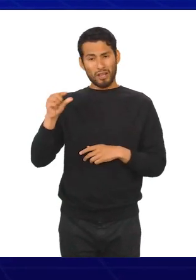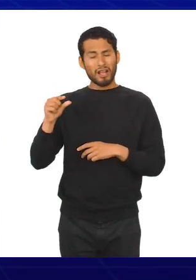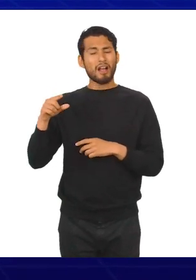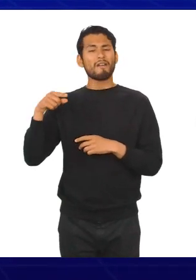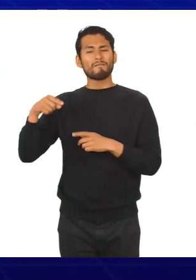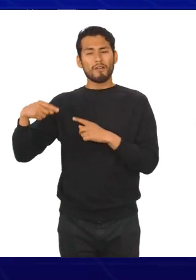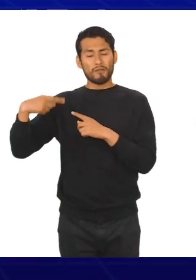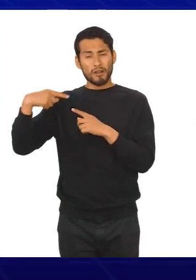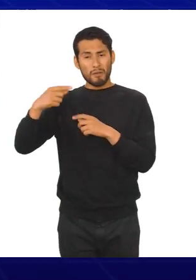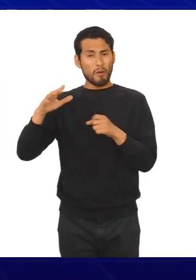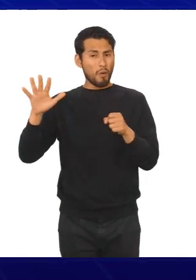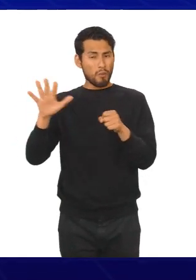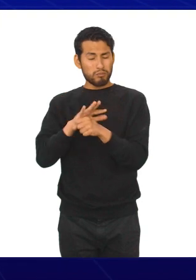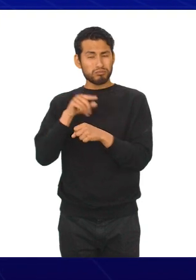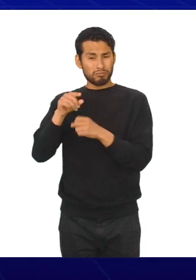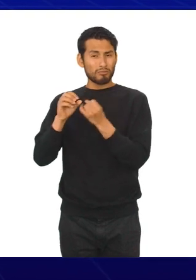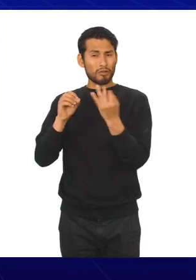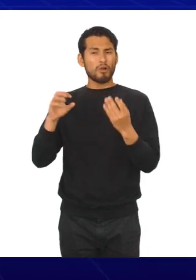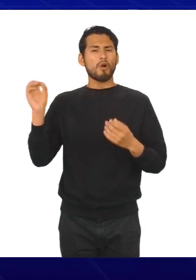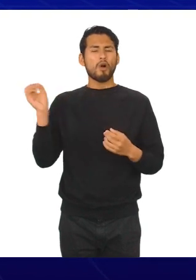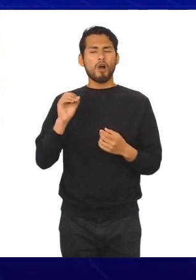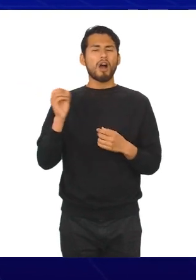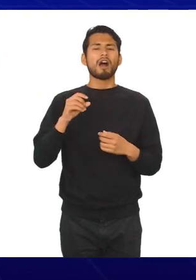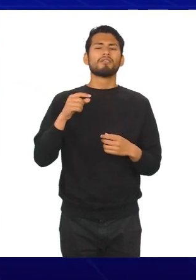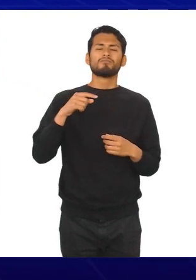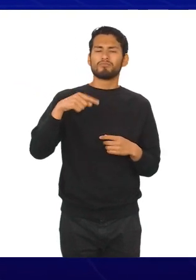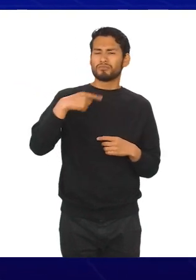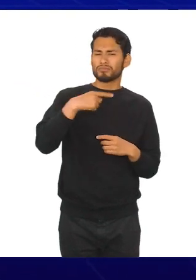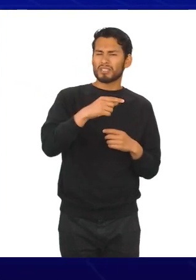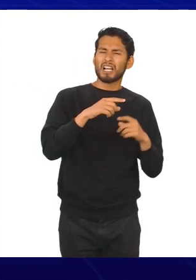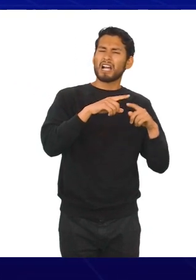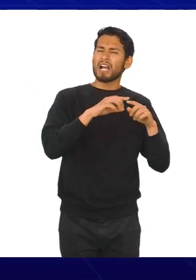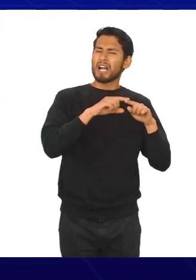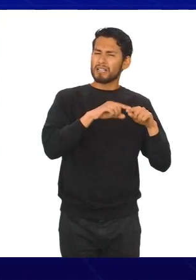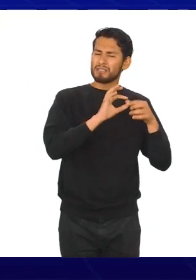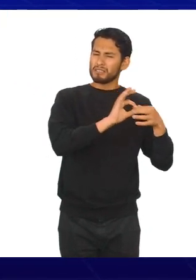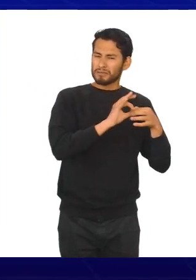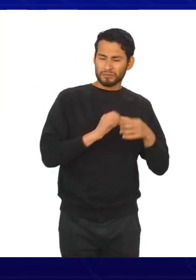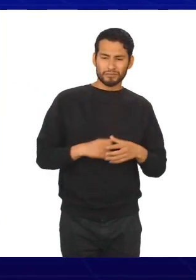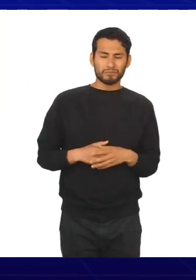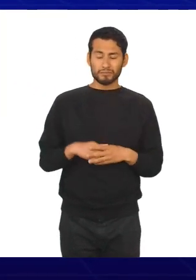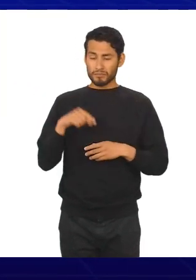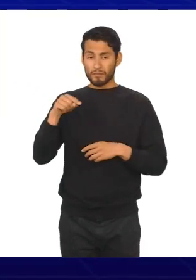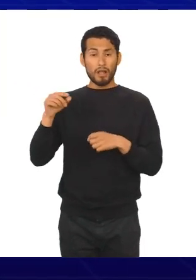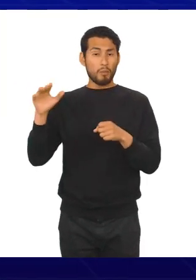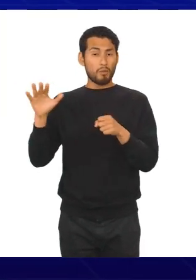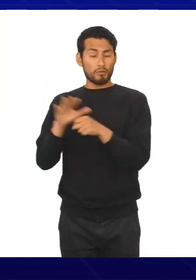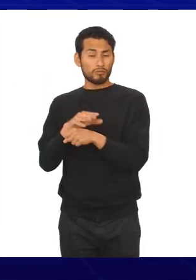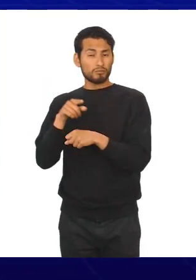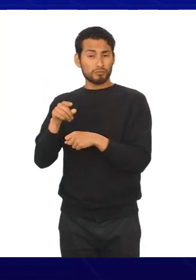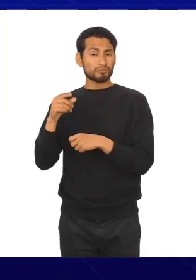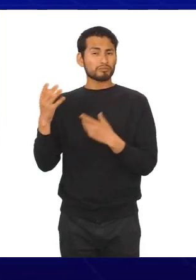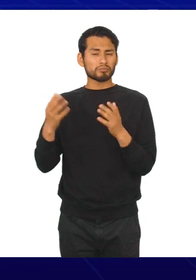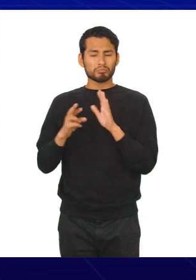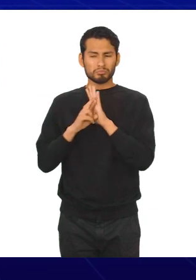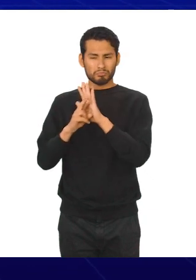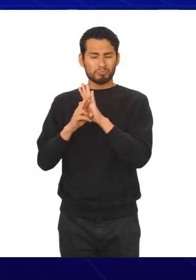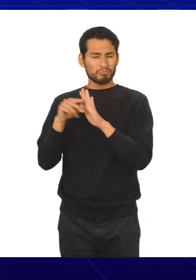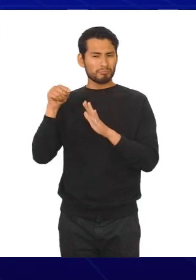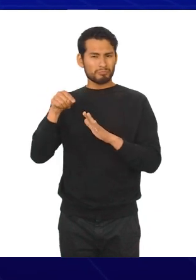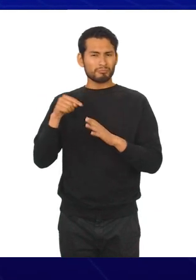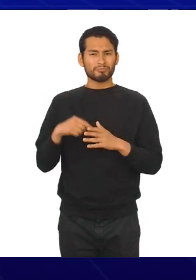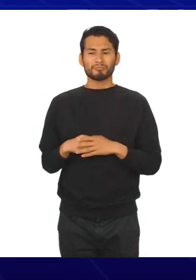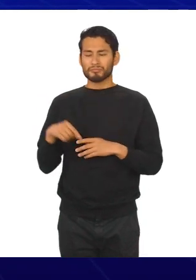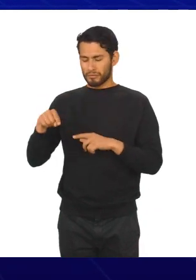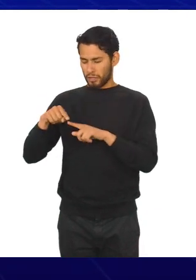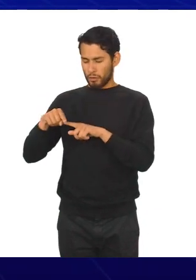histograma de frecuencias absolutas e histograma de frecuencias relativas. Comencemos por histograma de frecuencias absolutas, que las